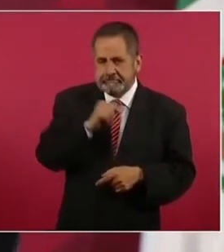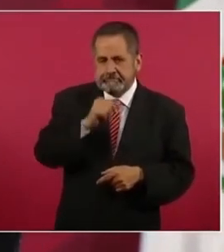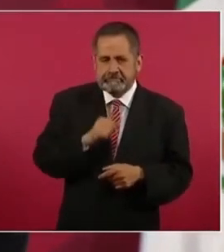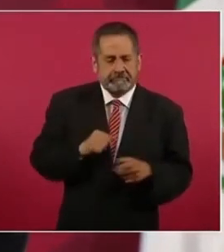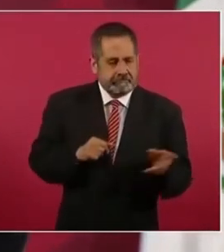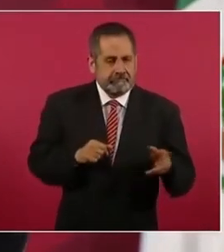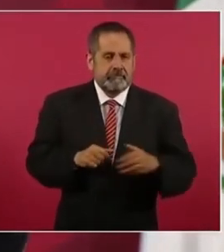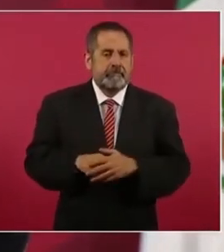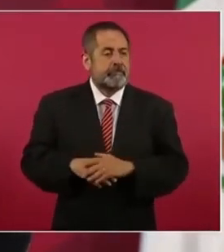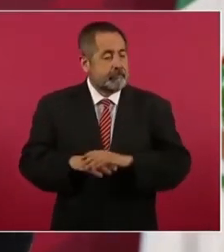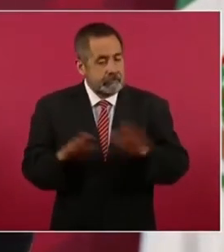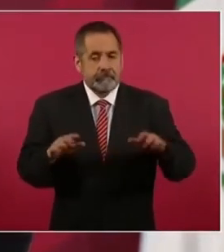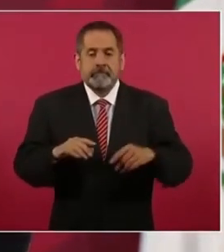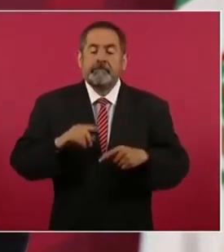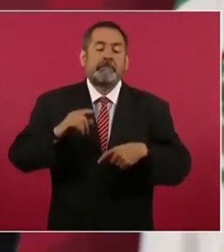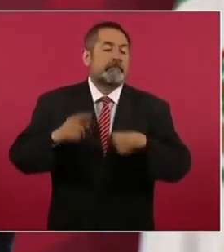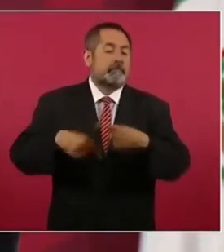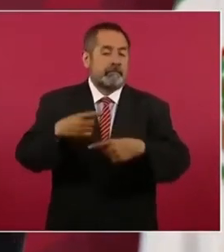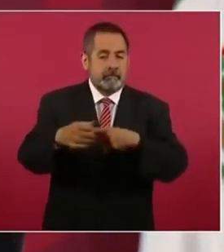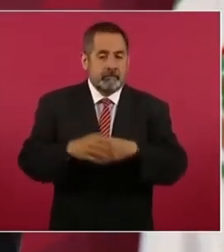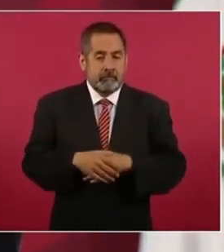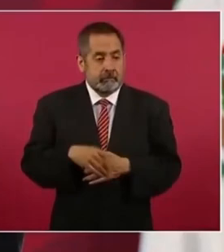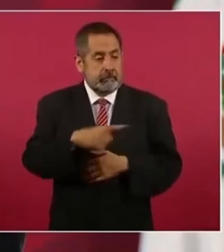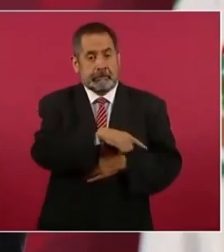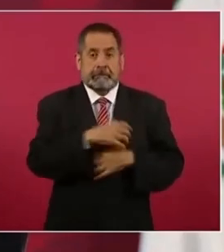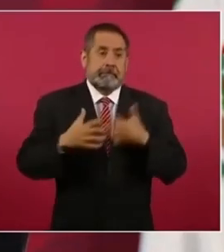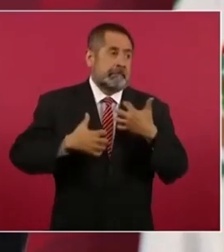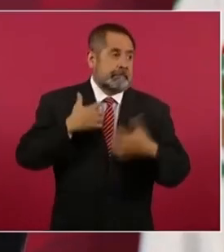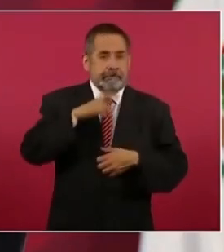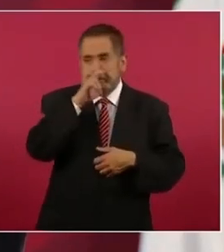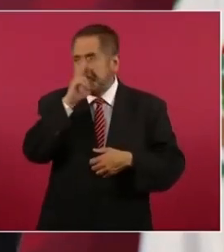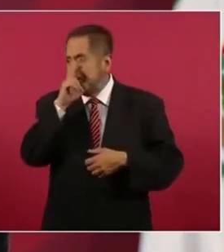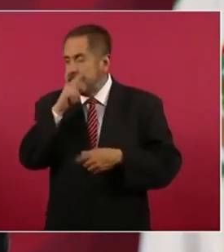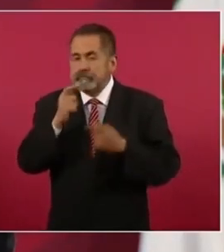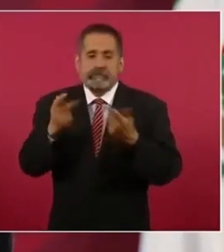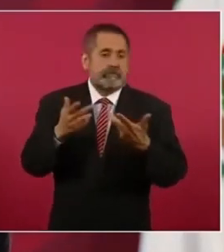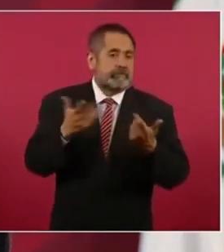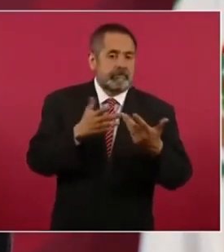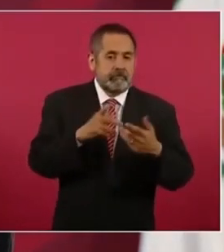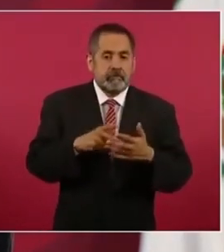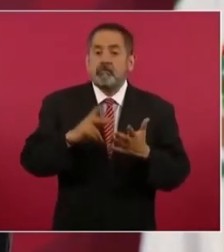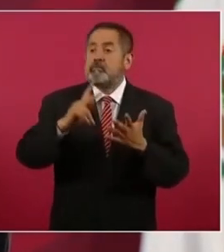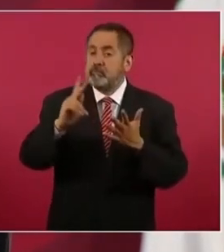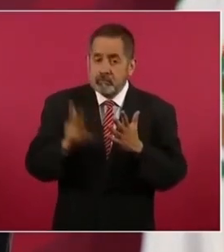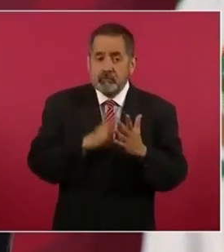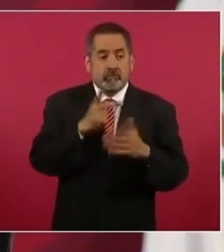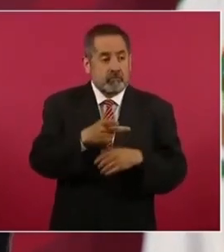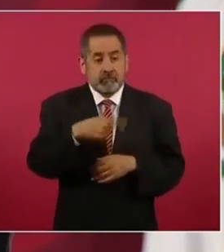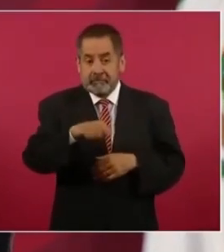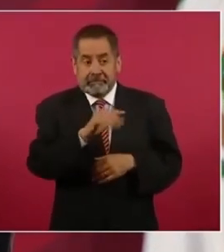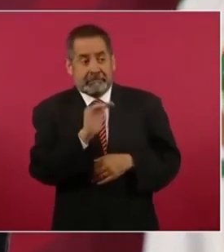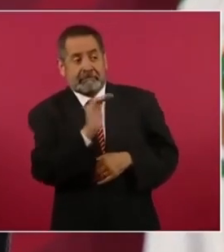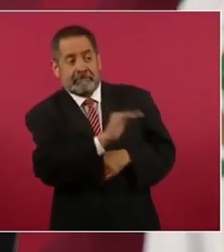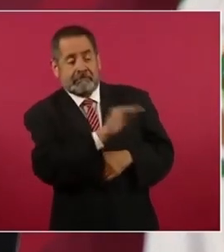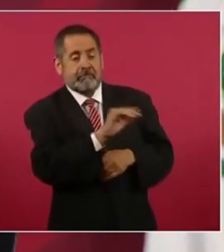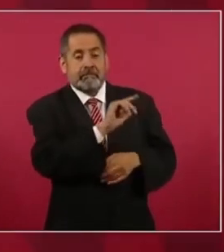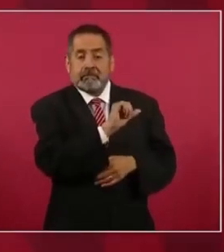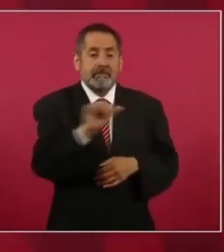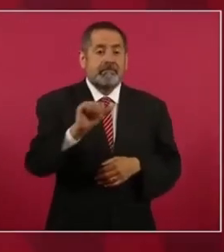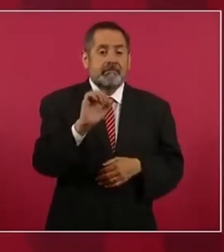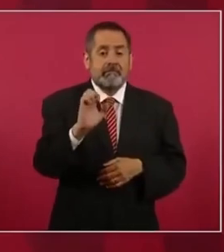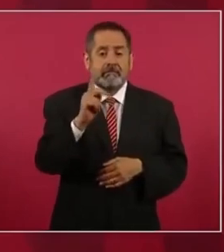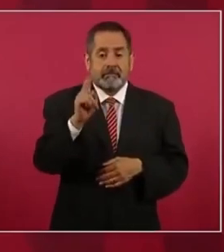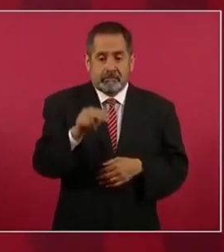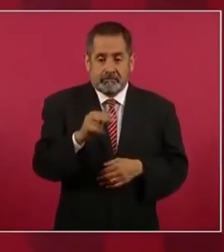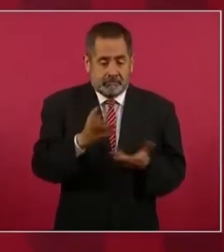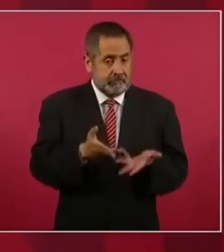Luego la desesperación vuelven a buscar a Peña para ofrecerle